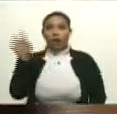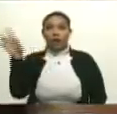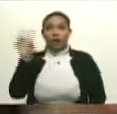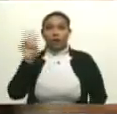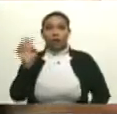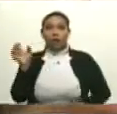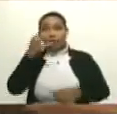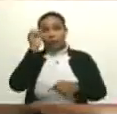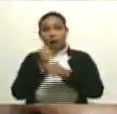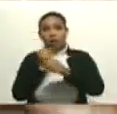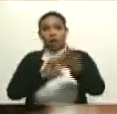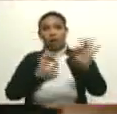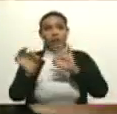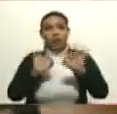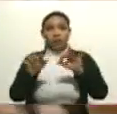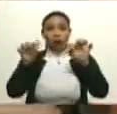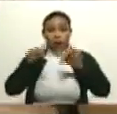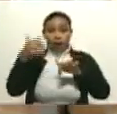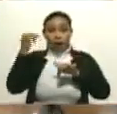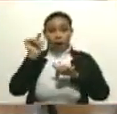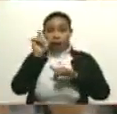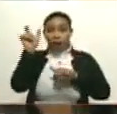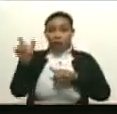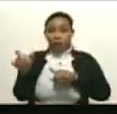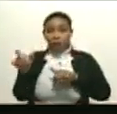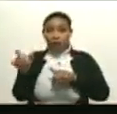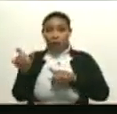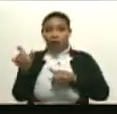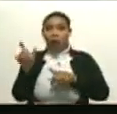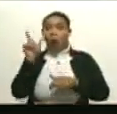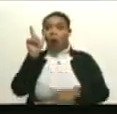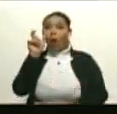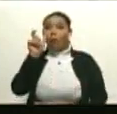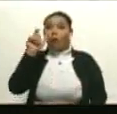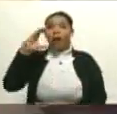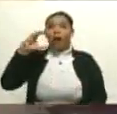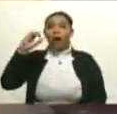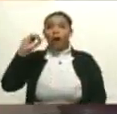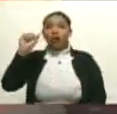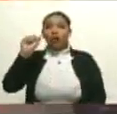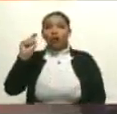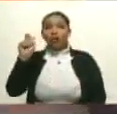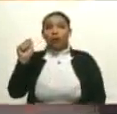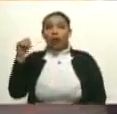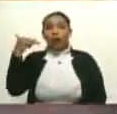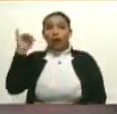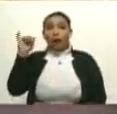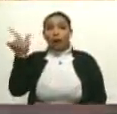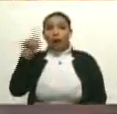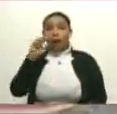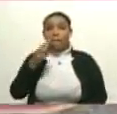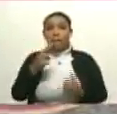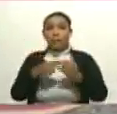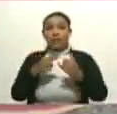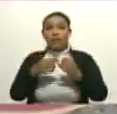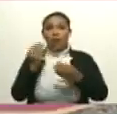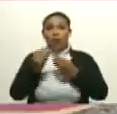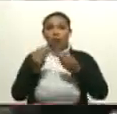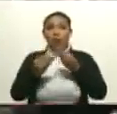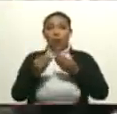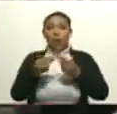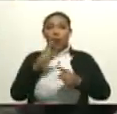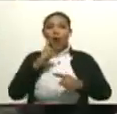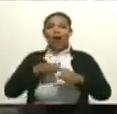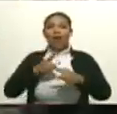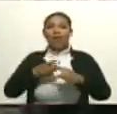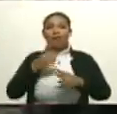están aquí presentes, ahí están nada más y nada menos que Costas Palamides, quien tiene también nombre y apellido griego, pero también es más